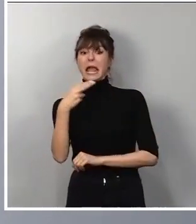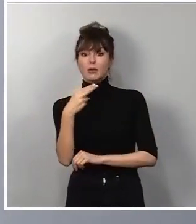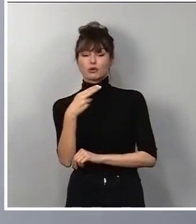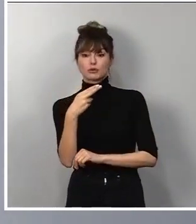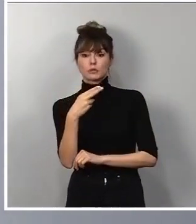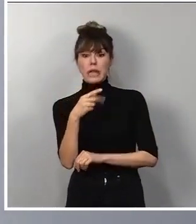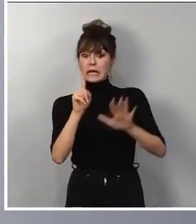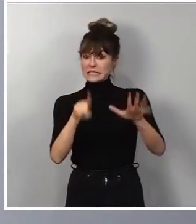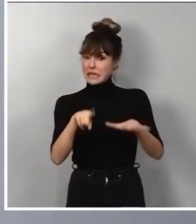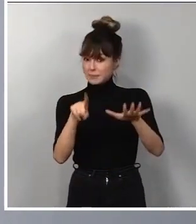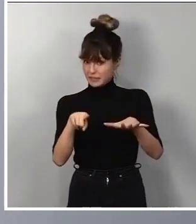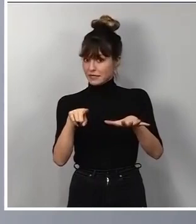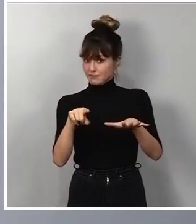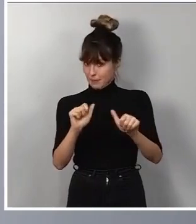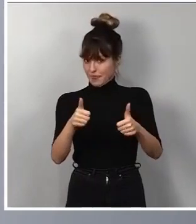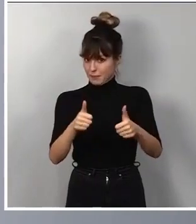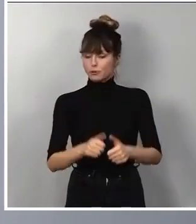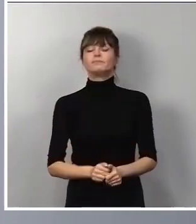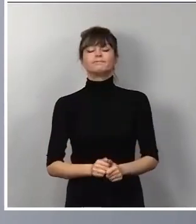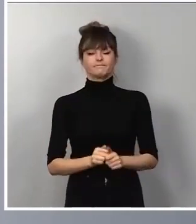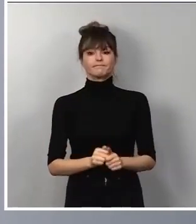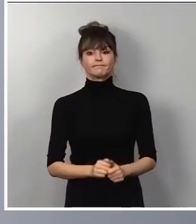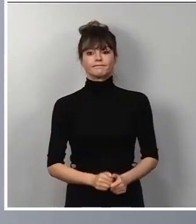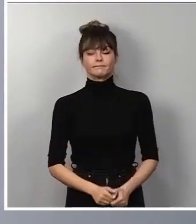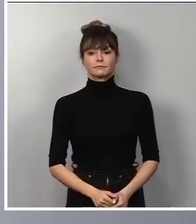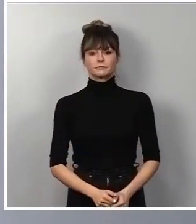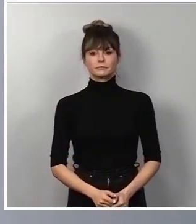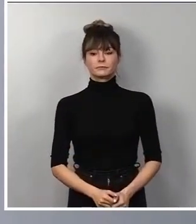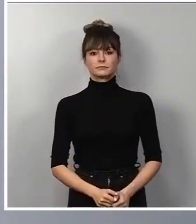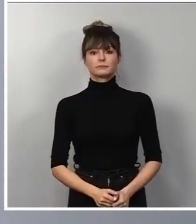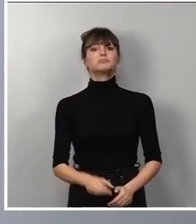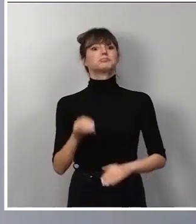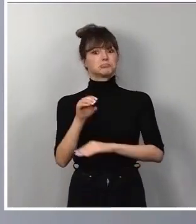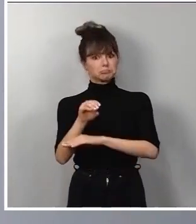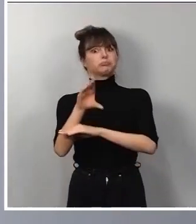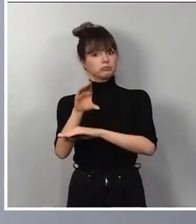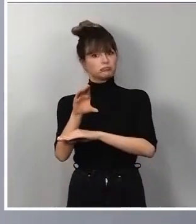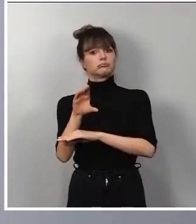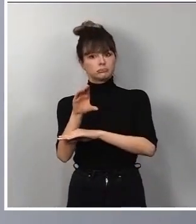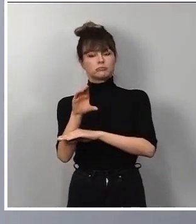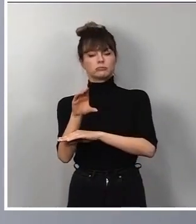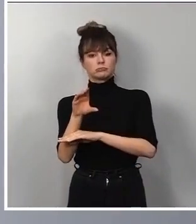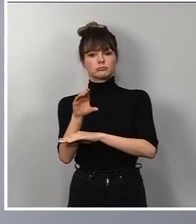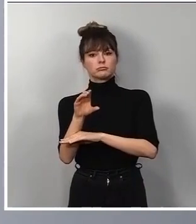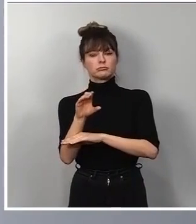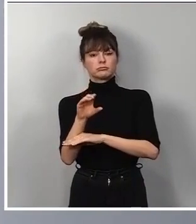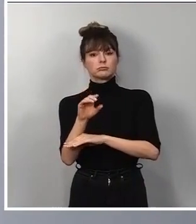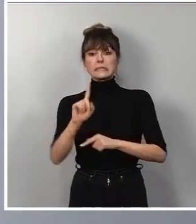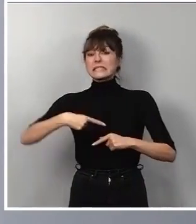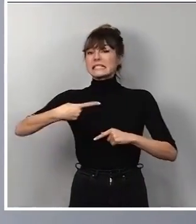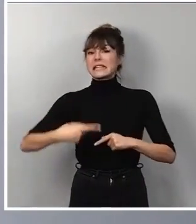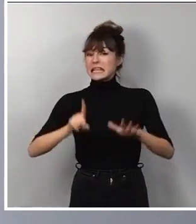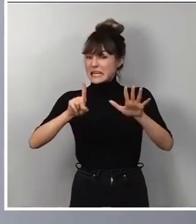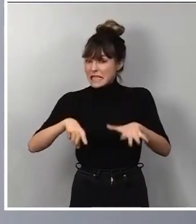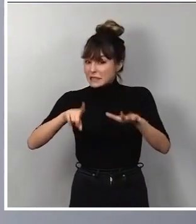primeros seis meses. Ampliamos una cantidad importante. Los siguientes seis